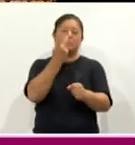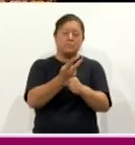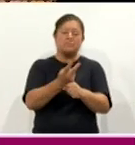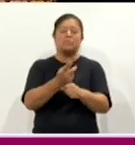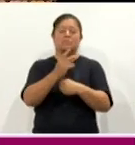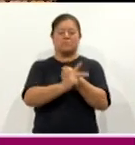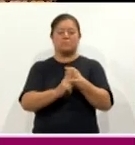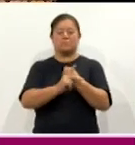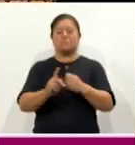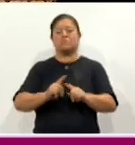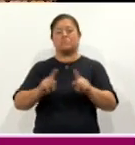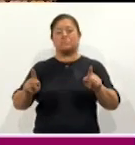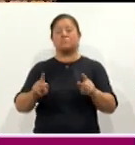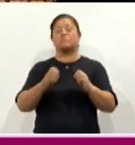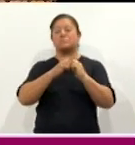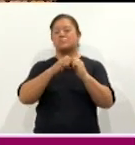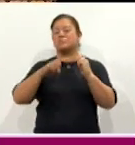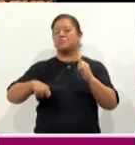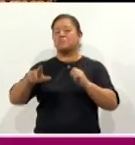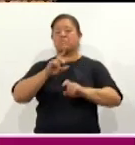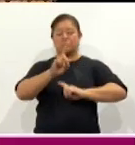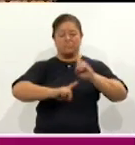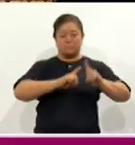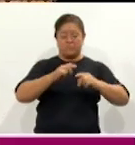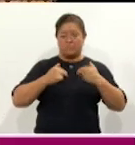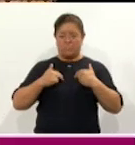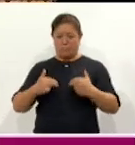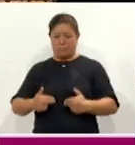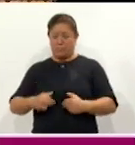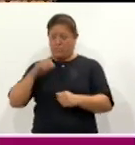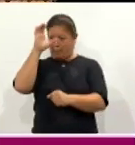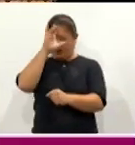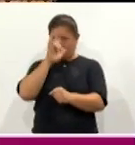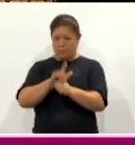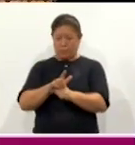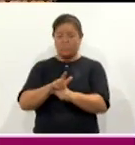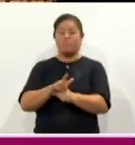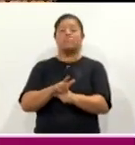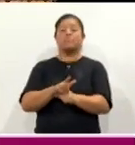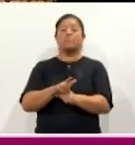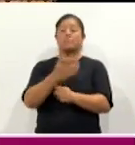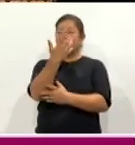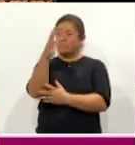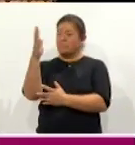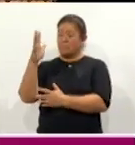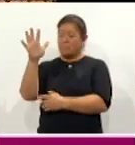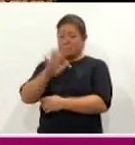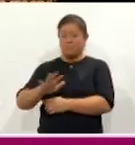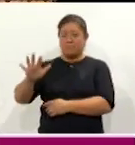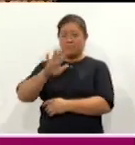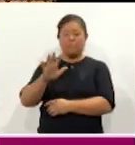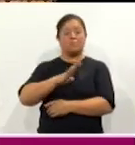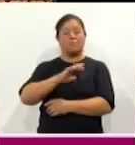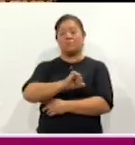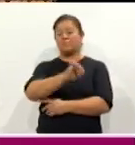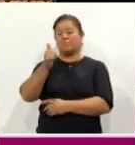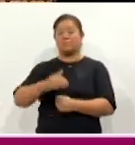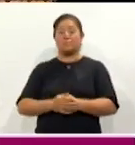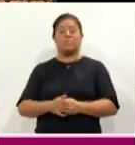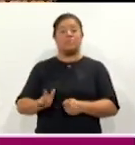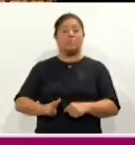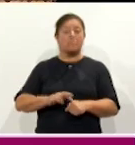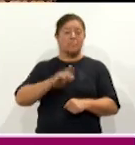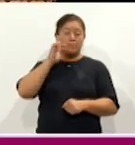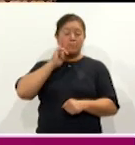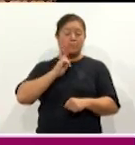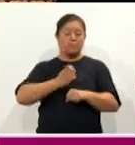en rubros como deportivo, humanitario, cultural, ecológico, entre otros. La gobernadora de nuestro